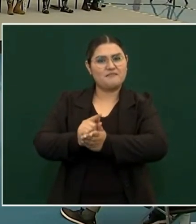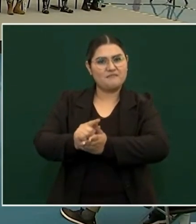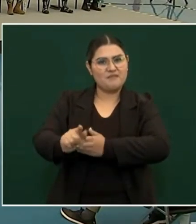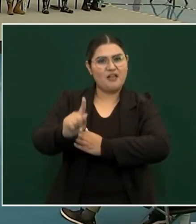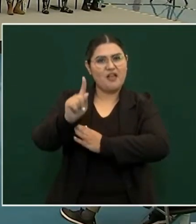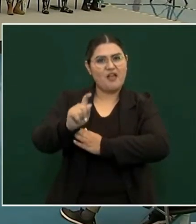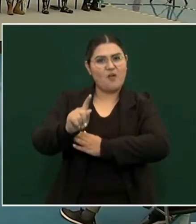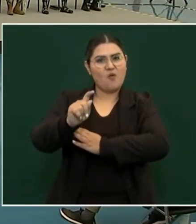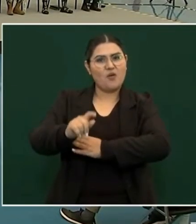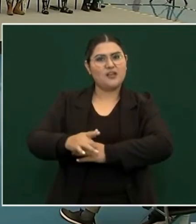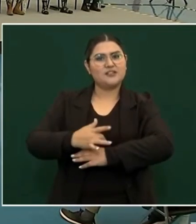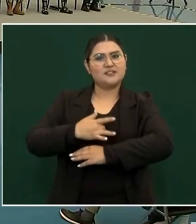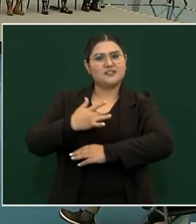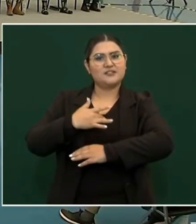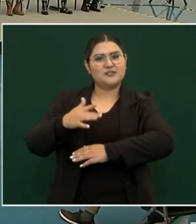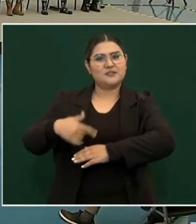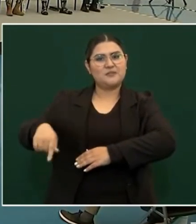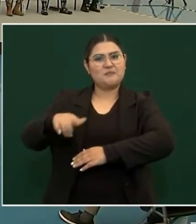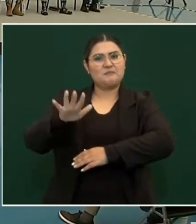creando un manto